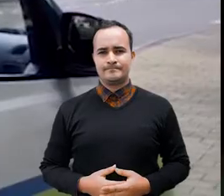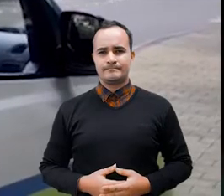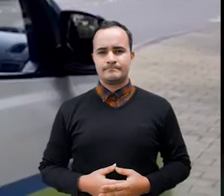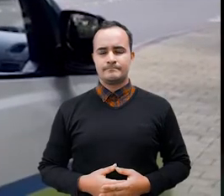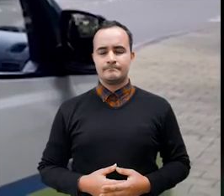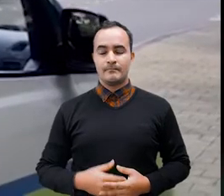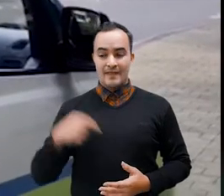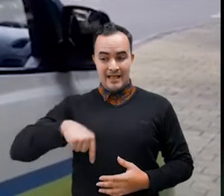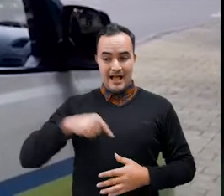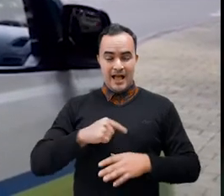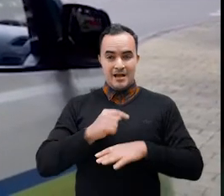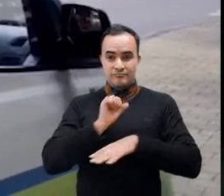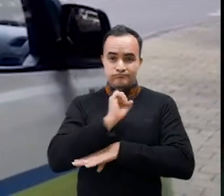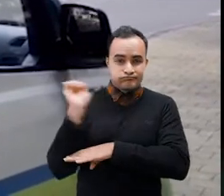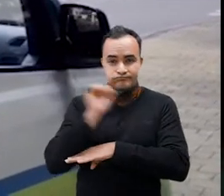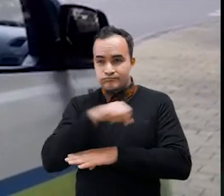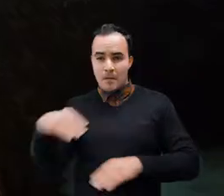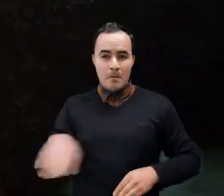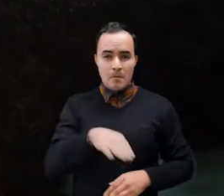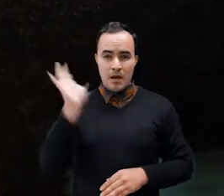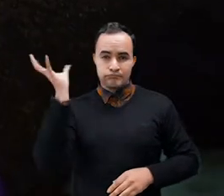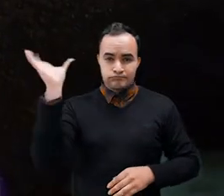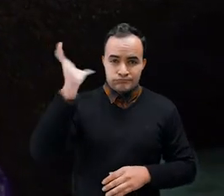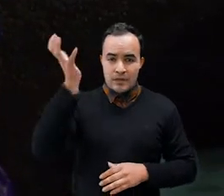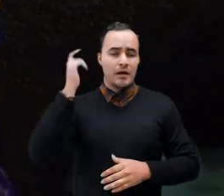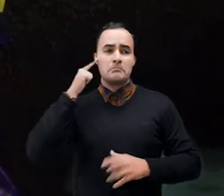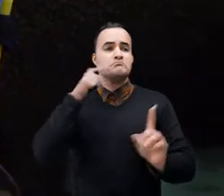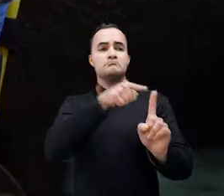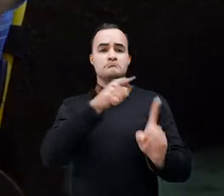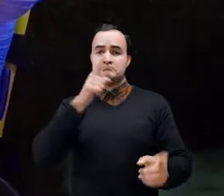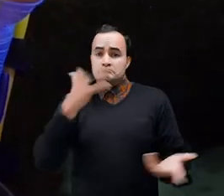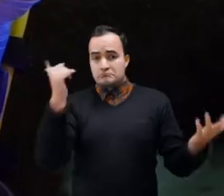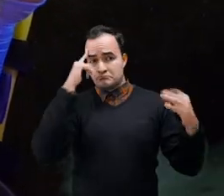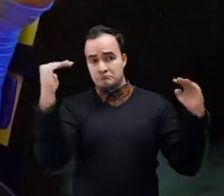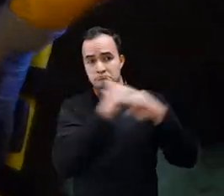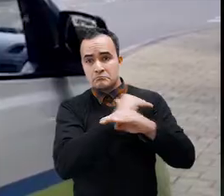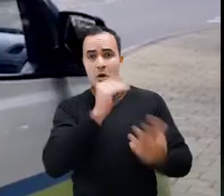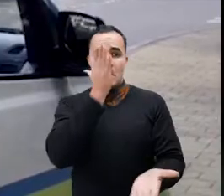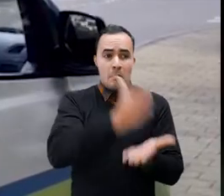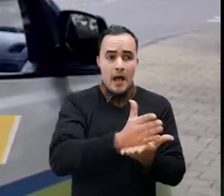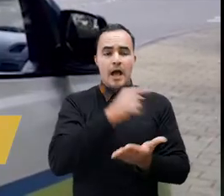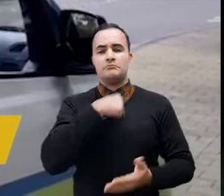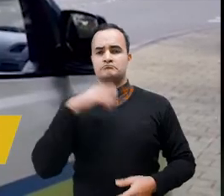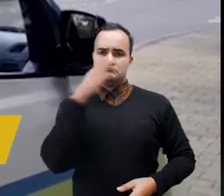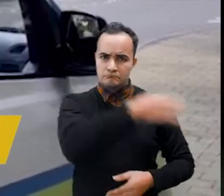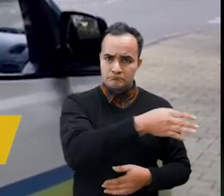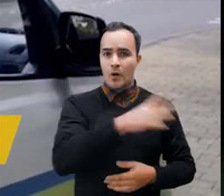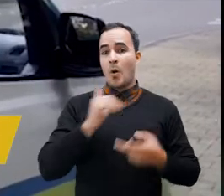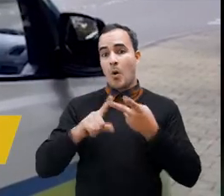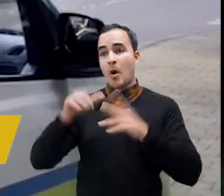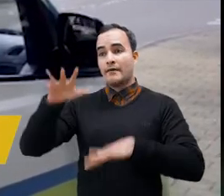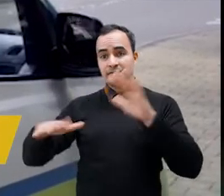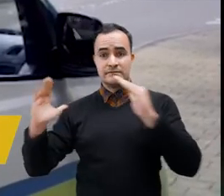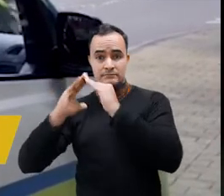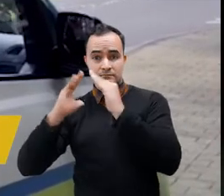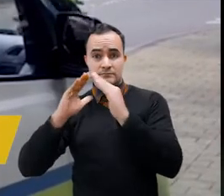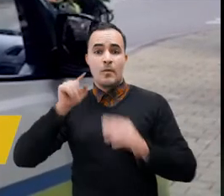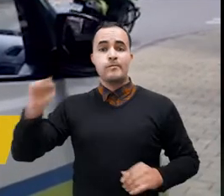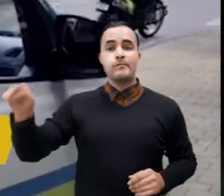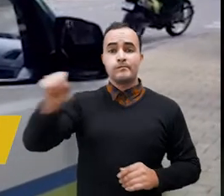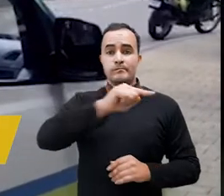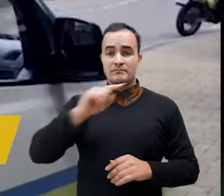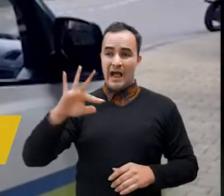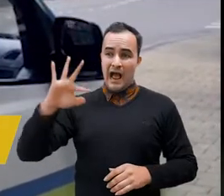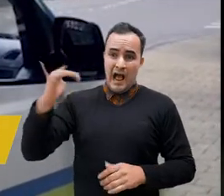Nosotros en esta ambulancia vamos hasta los accidentes de tránsito en cualquier parte de la ciudad y hasta las casas de las personas que